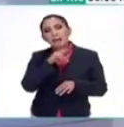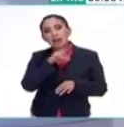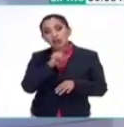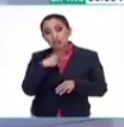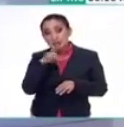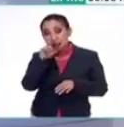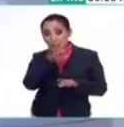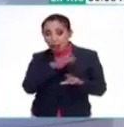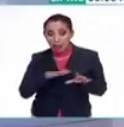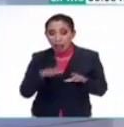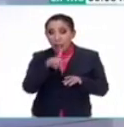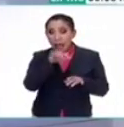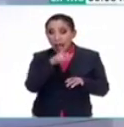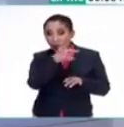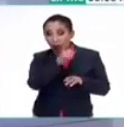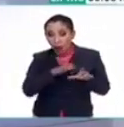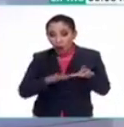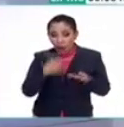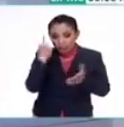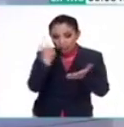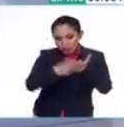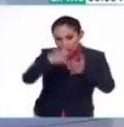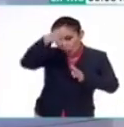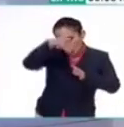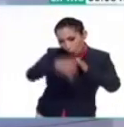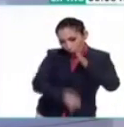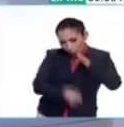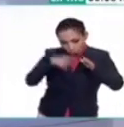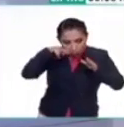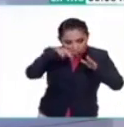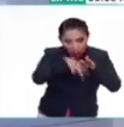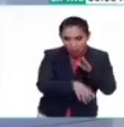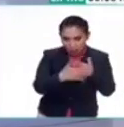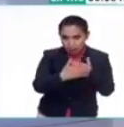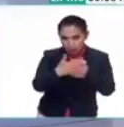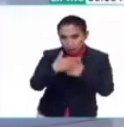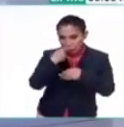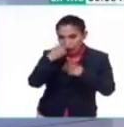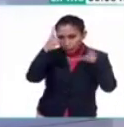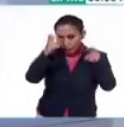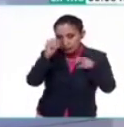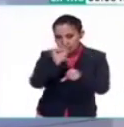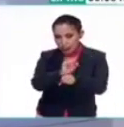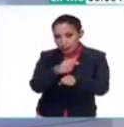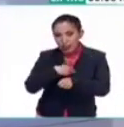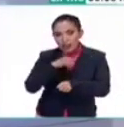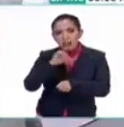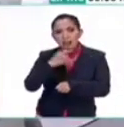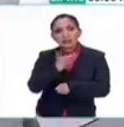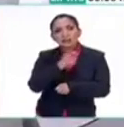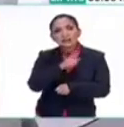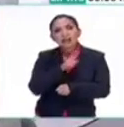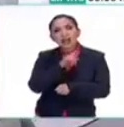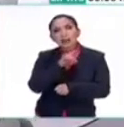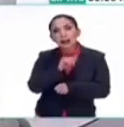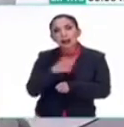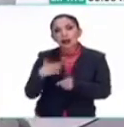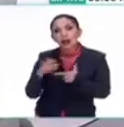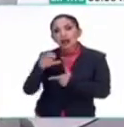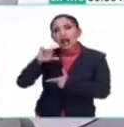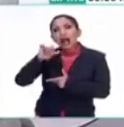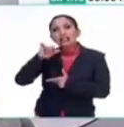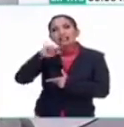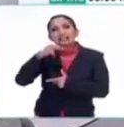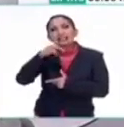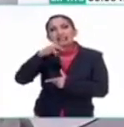lagos que surgen en cráteres, y eso voy a hablar la próxima semana de los achalapascos, como es el lago de Alchichica,